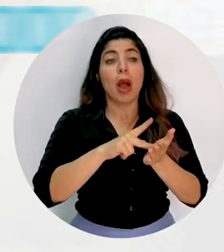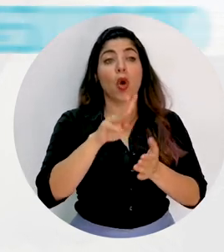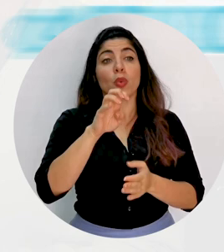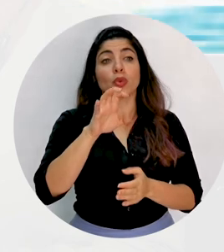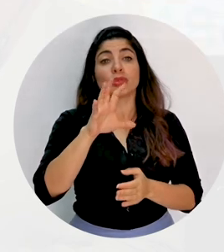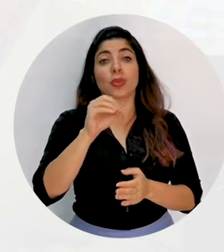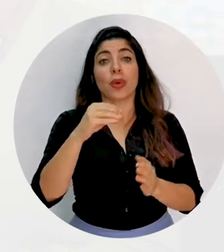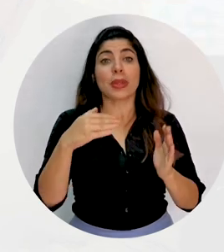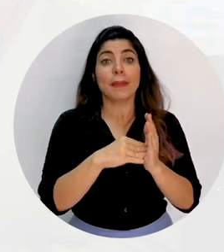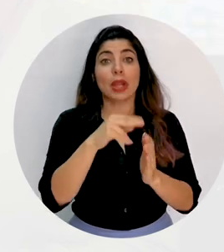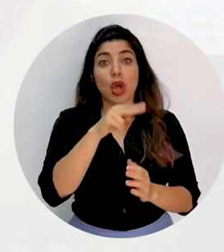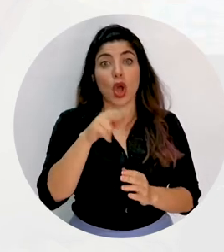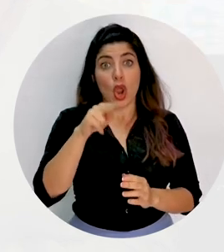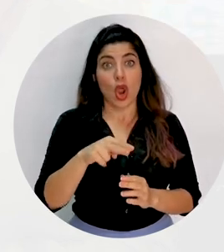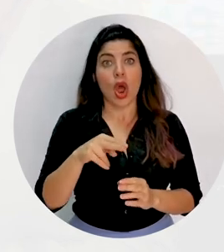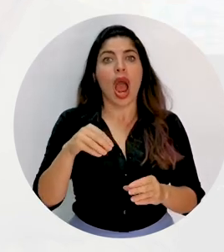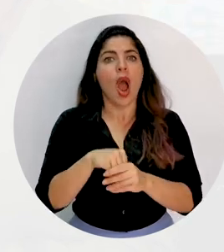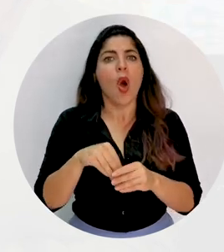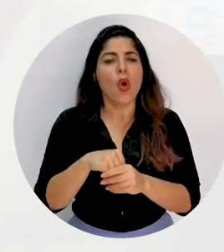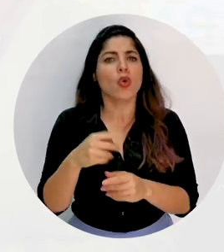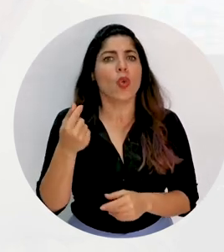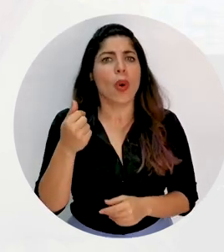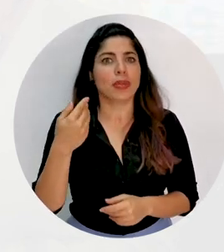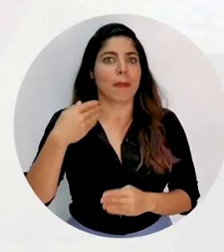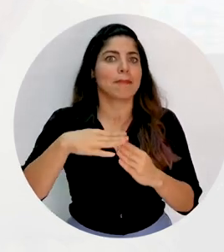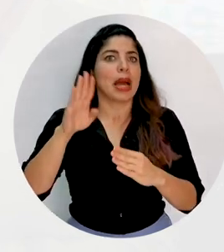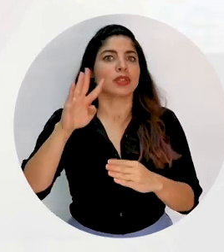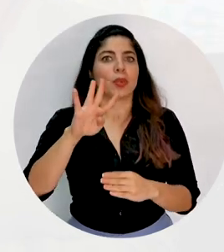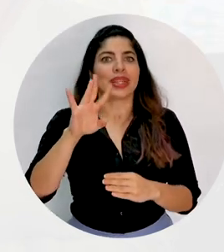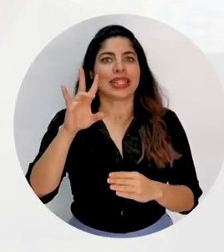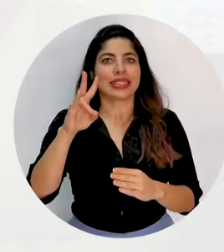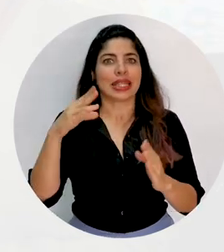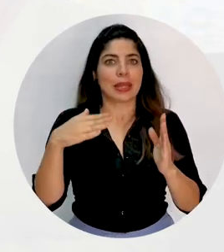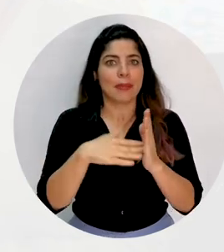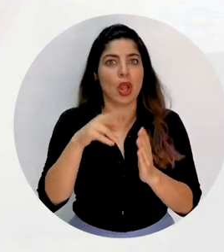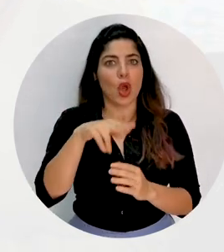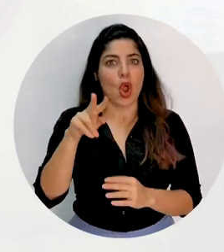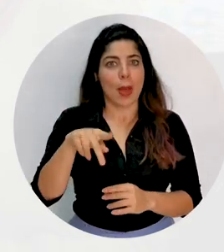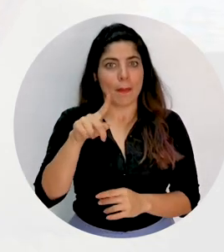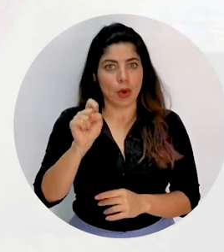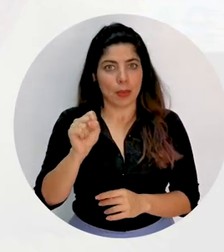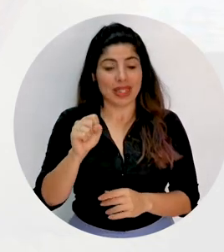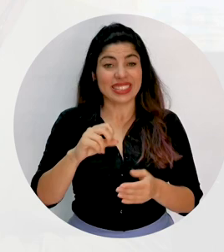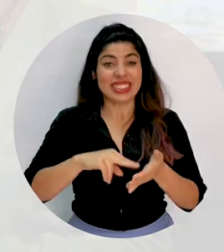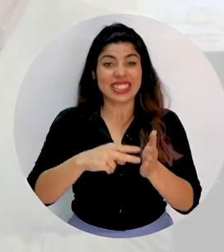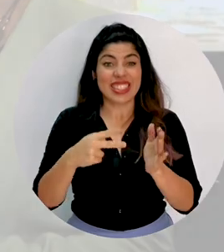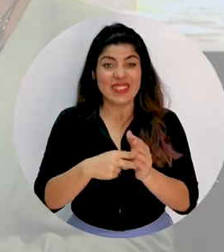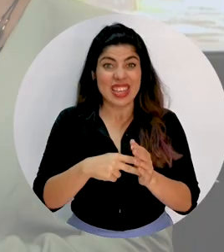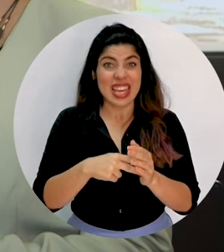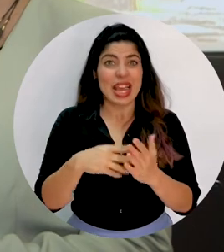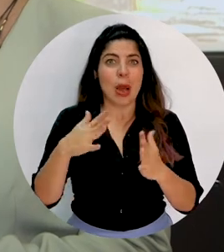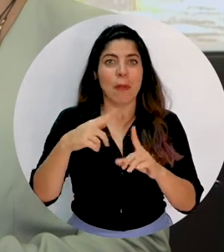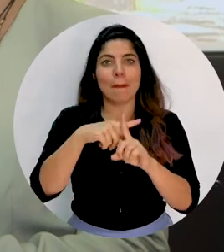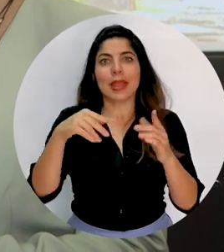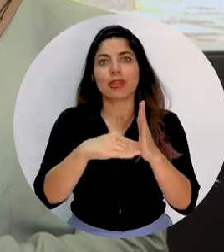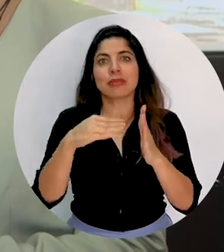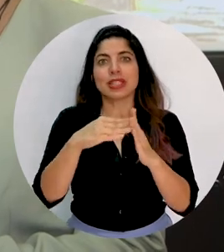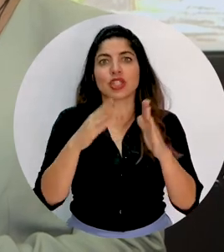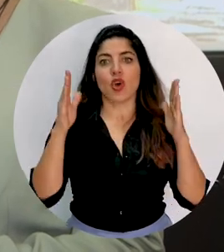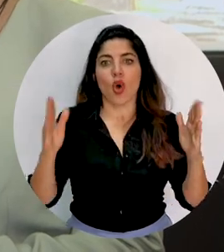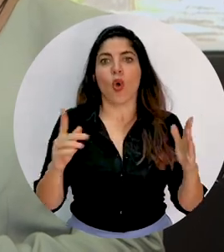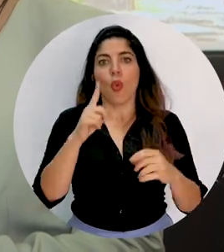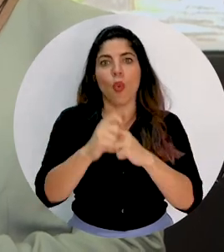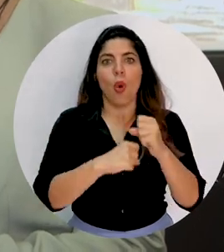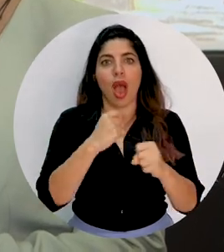450,000 colones se ahorrará más de 47,000 colones al mes, es decir, un ahorro de más de medio